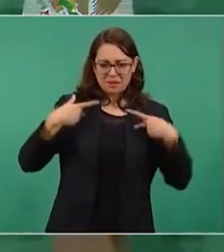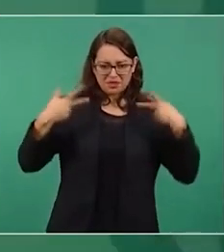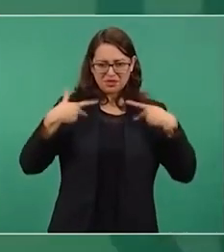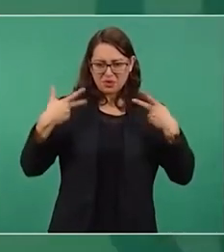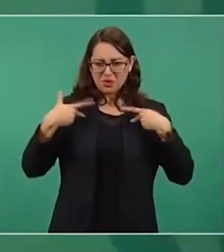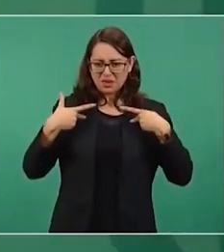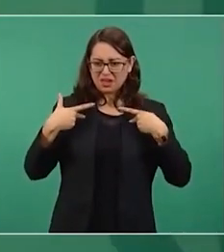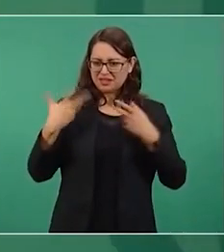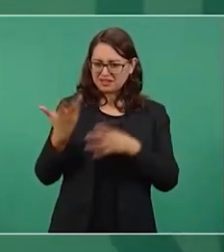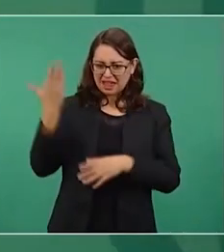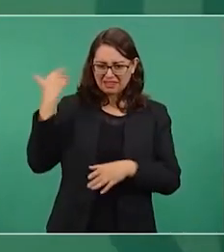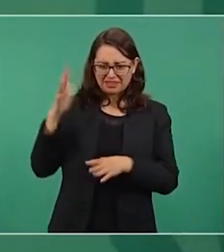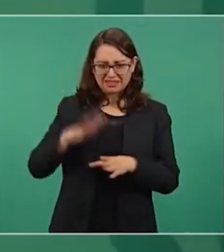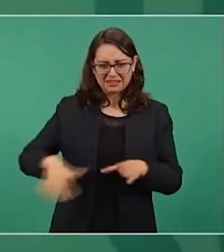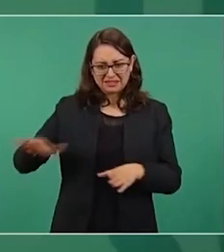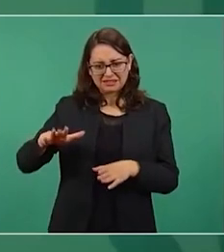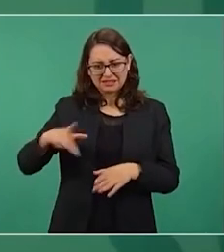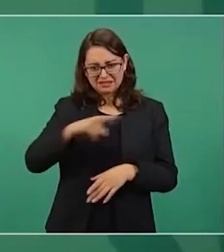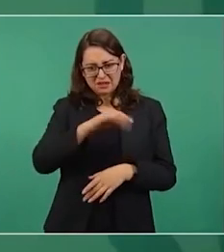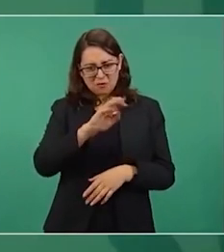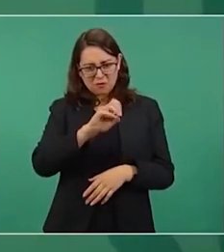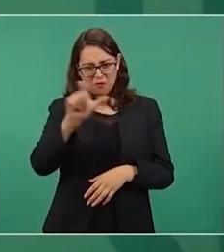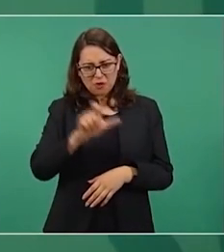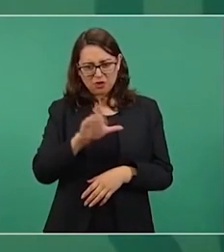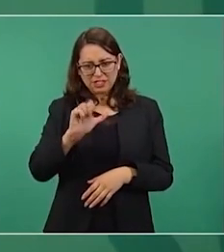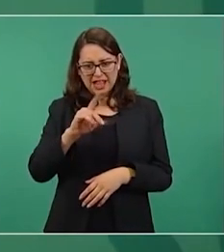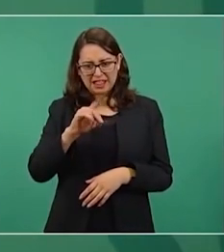por Fox y por Calderón? O sea,